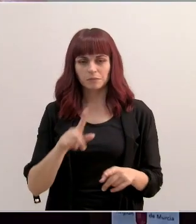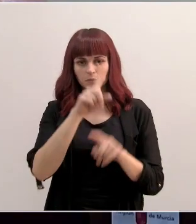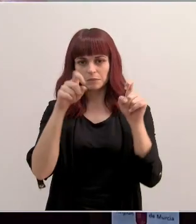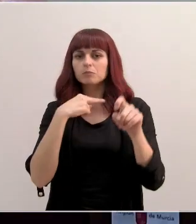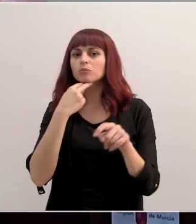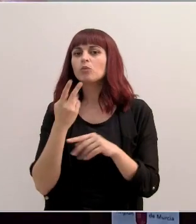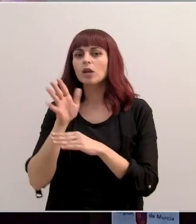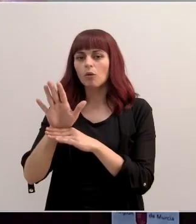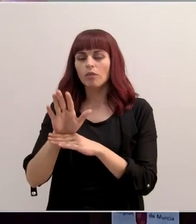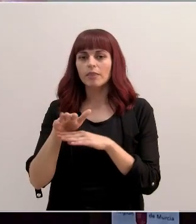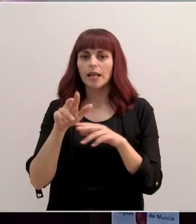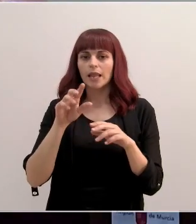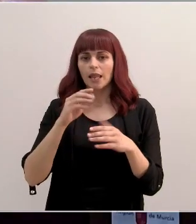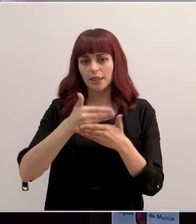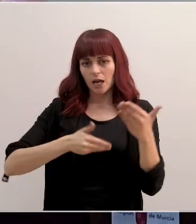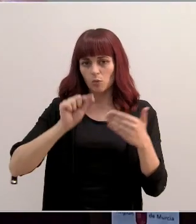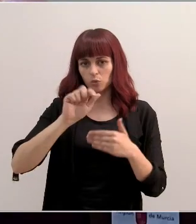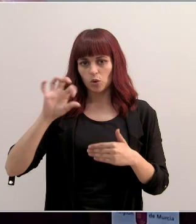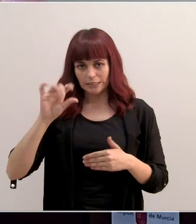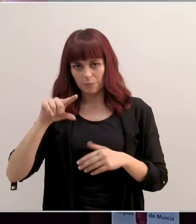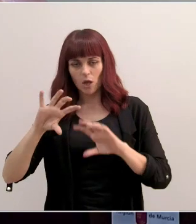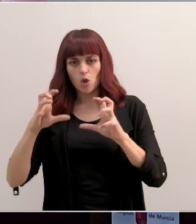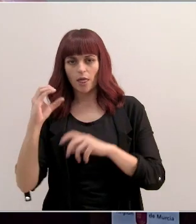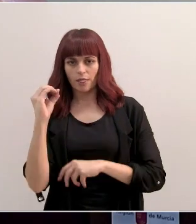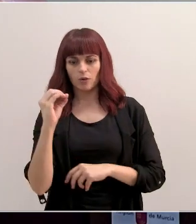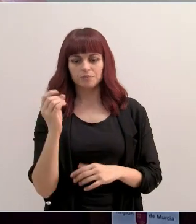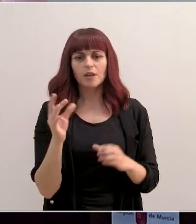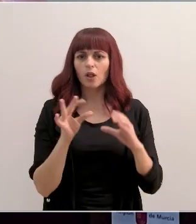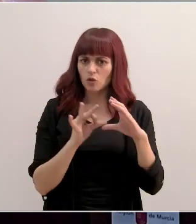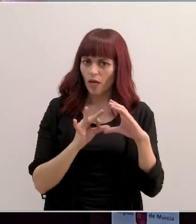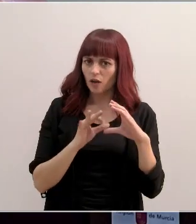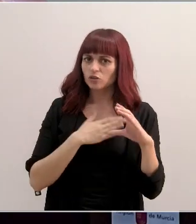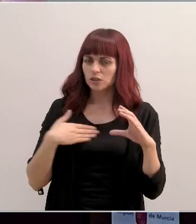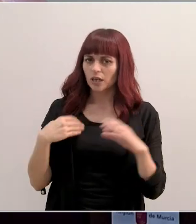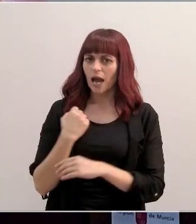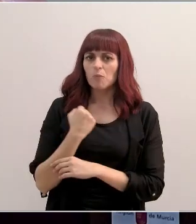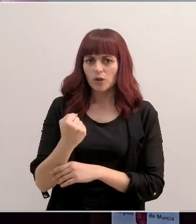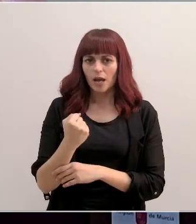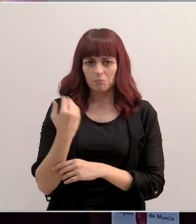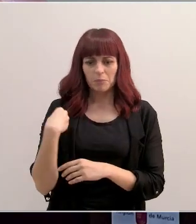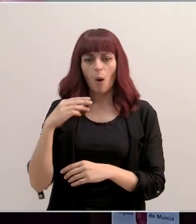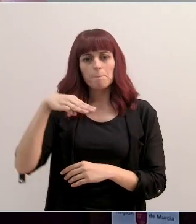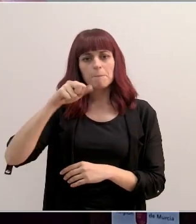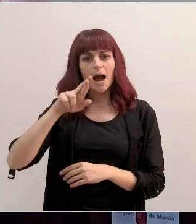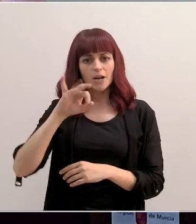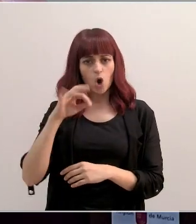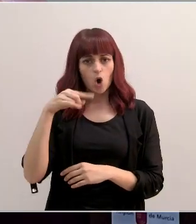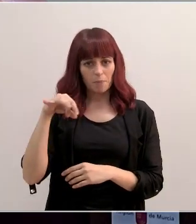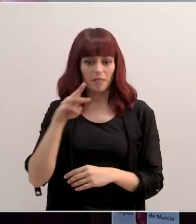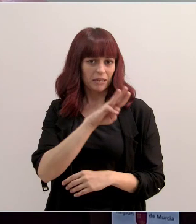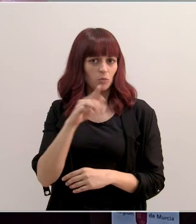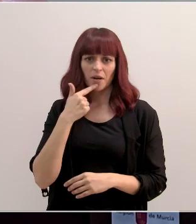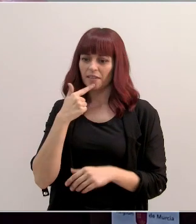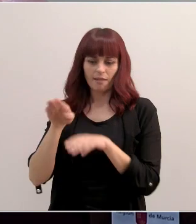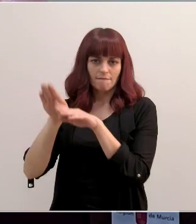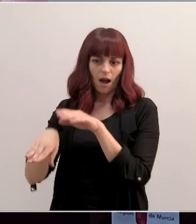el portavoz del Gobierno, del diario Punto S y también de Onda Cero. ¿Barajar a Ciudadanos a apoyar el cese de Mario Gómez, tal como pide el Partido Popular, tras la querella